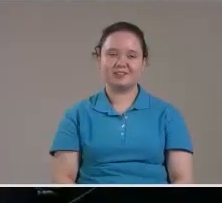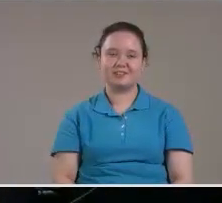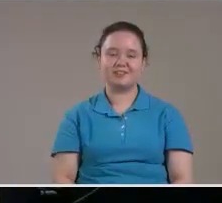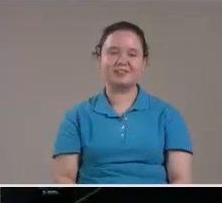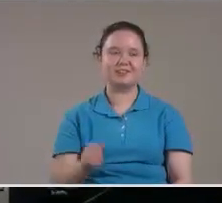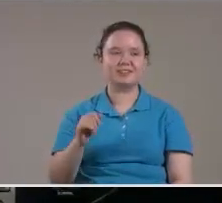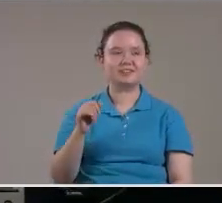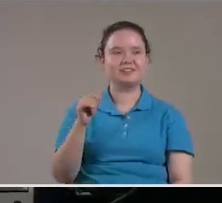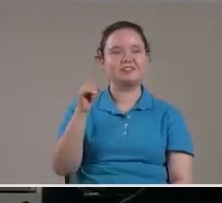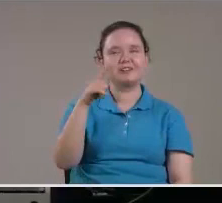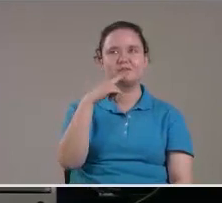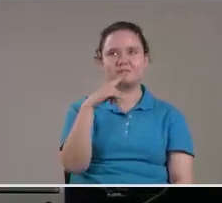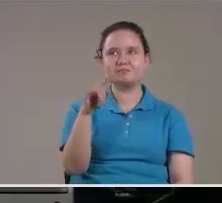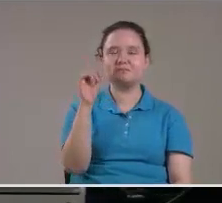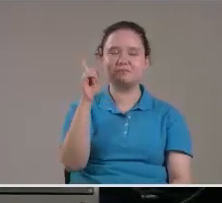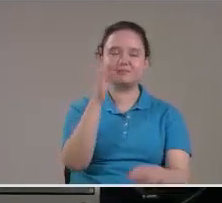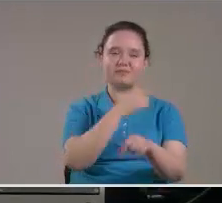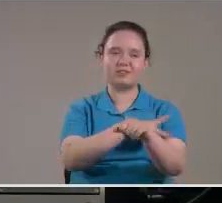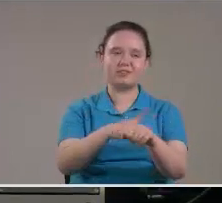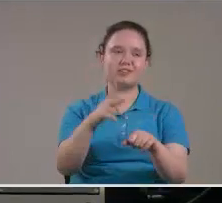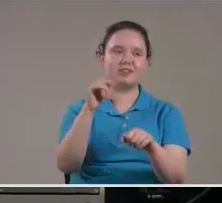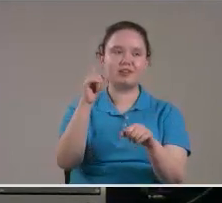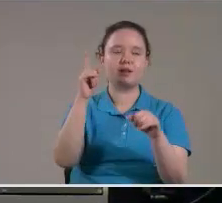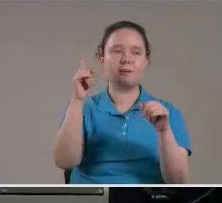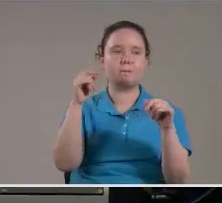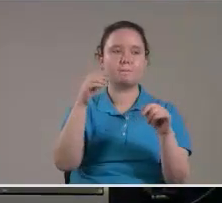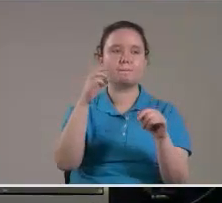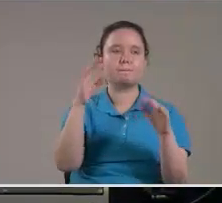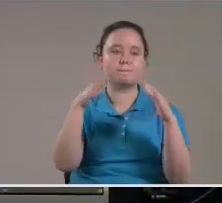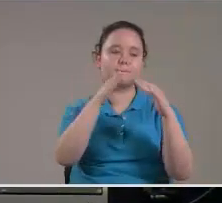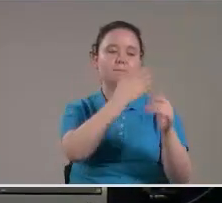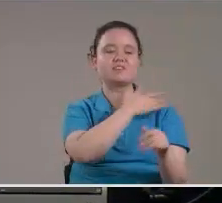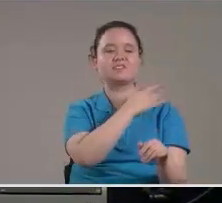No yo Si Estoy molestando